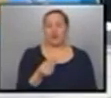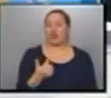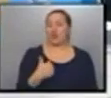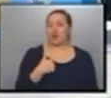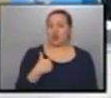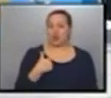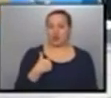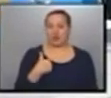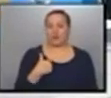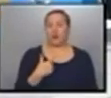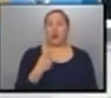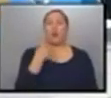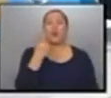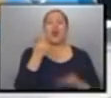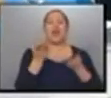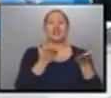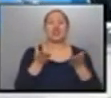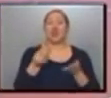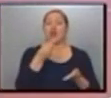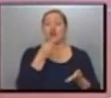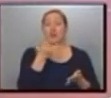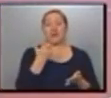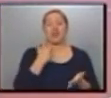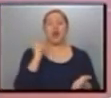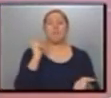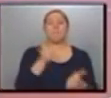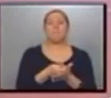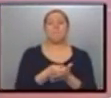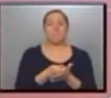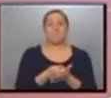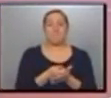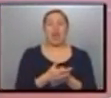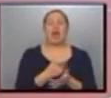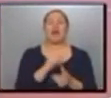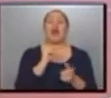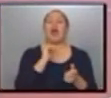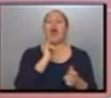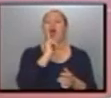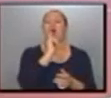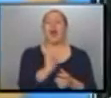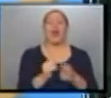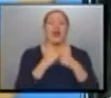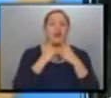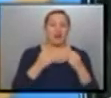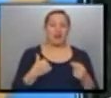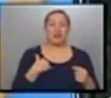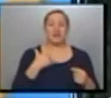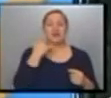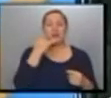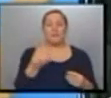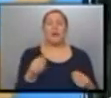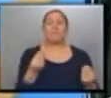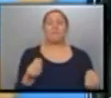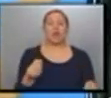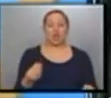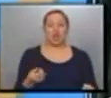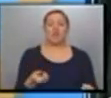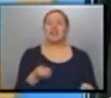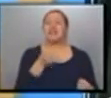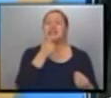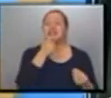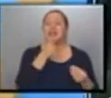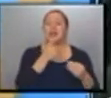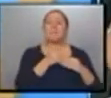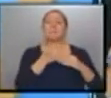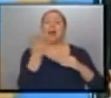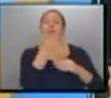asesora de consumo me dijo que pague y deje sentada una queja. Llamé y quise dejar sentada una queja. ¿Por qué? Porque si superas el